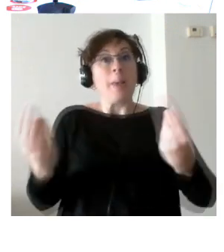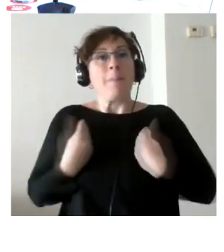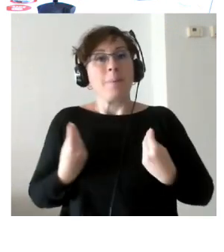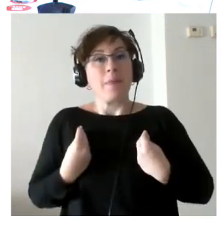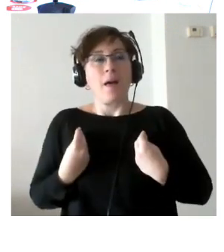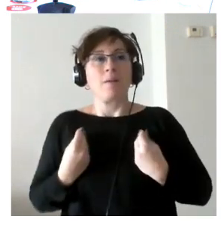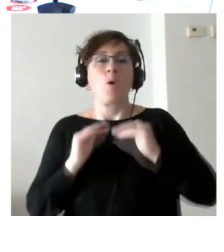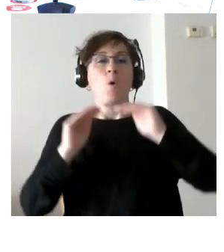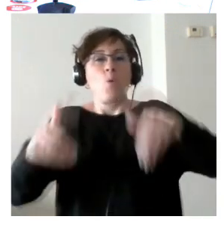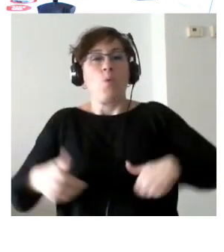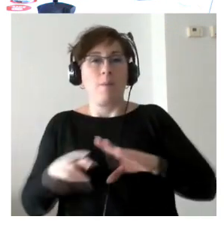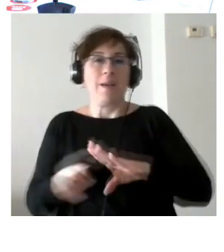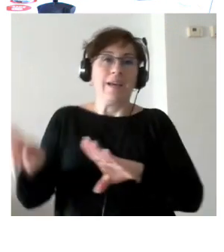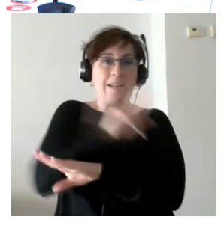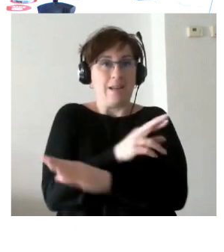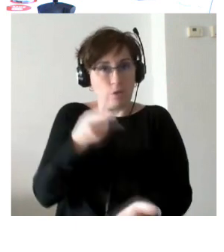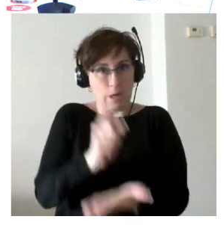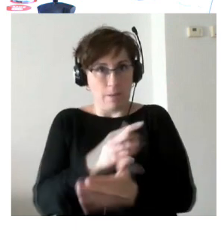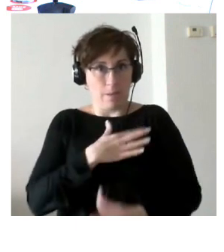bien dice este proyecto